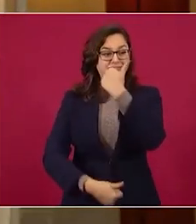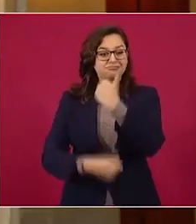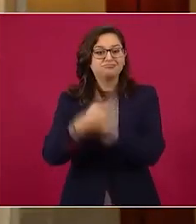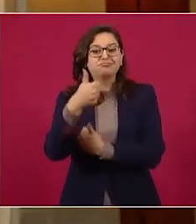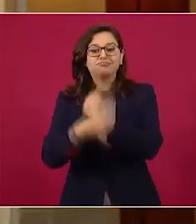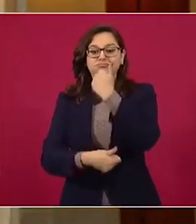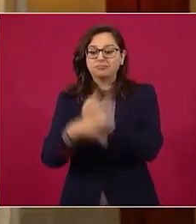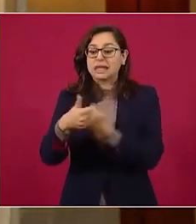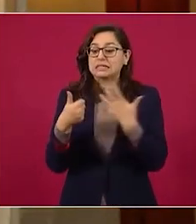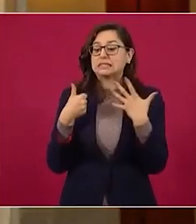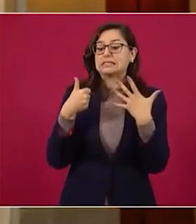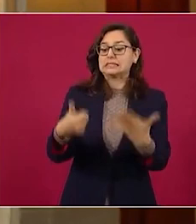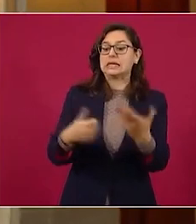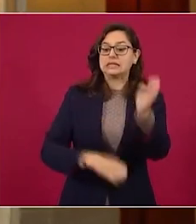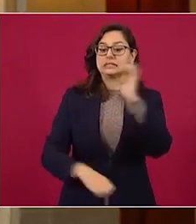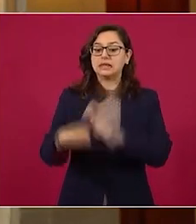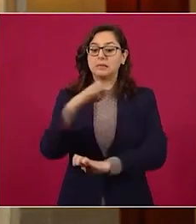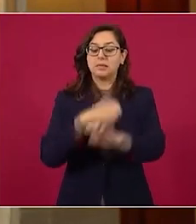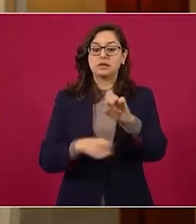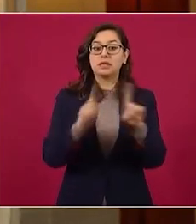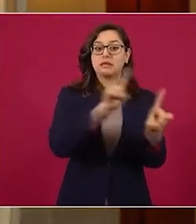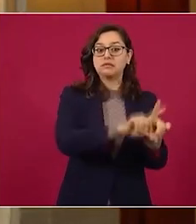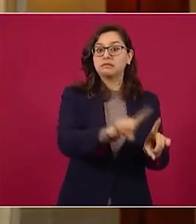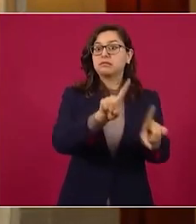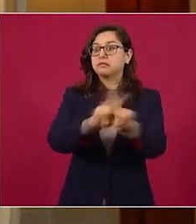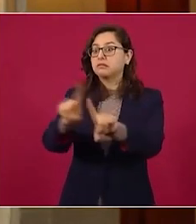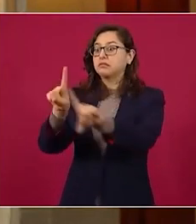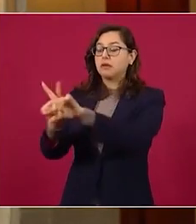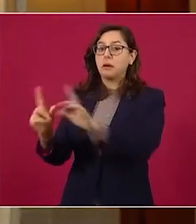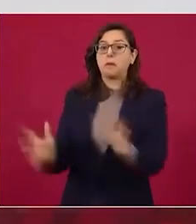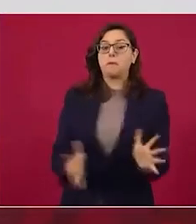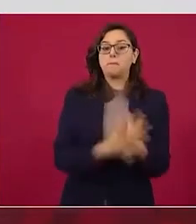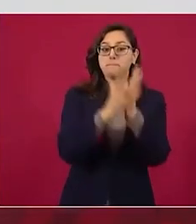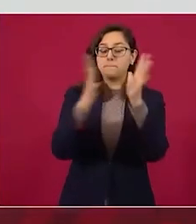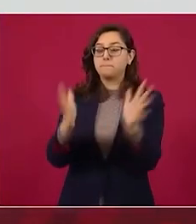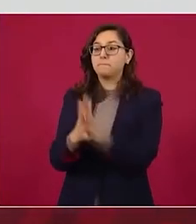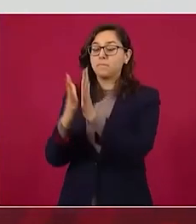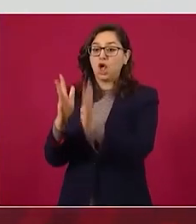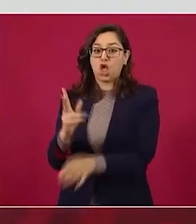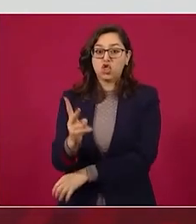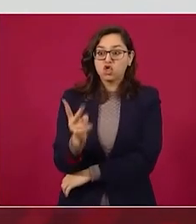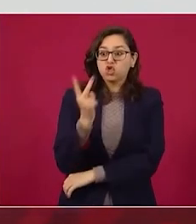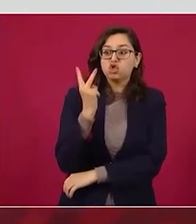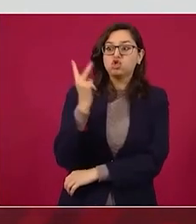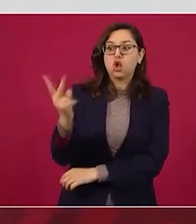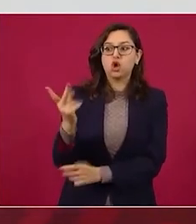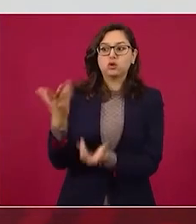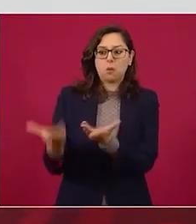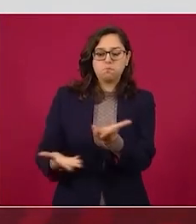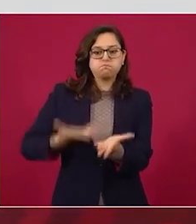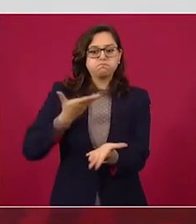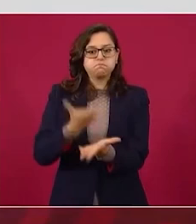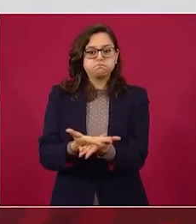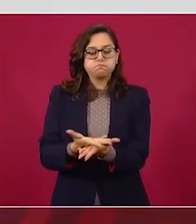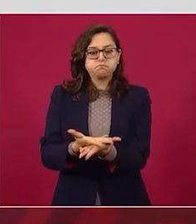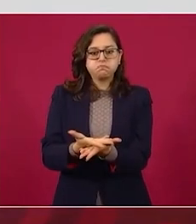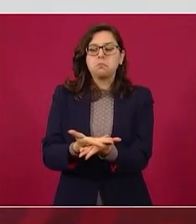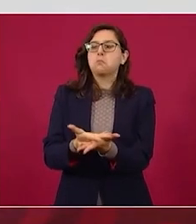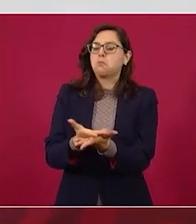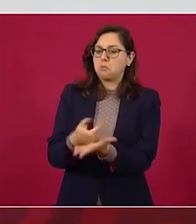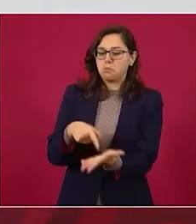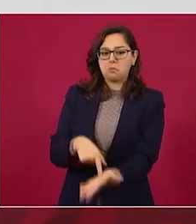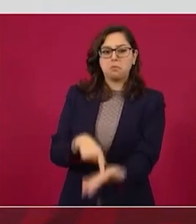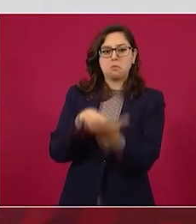seis empresas de las cuales dos presentaron una oferta para